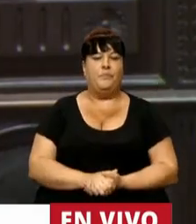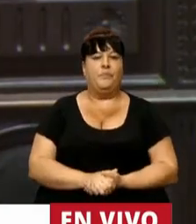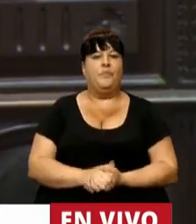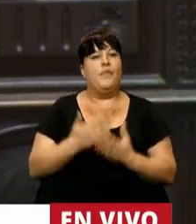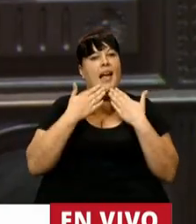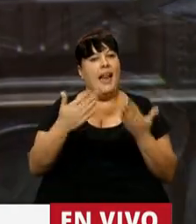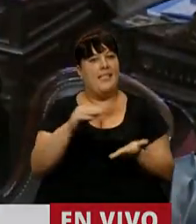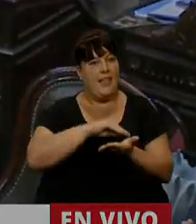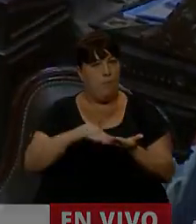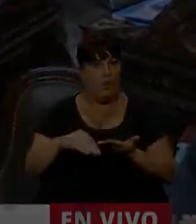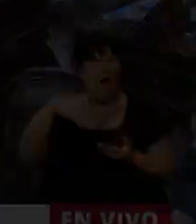Gracias, Diputado Germán Martínez. Diputado